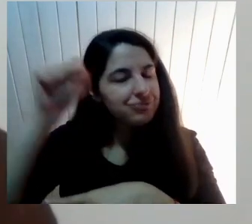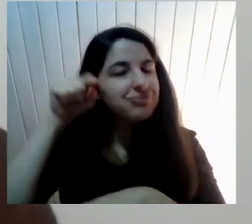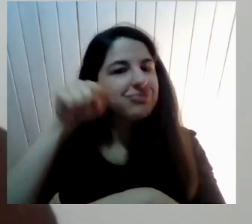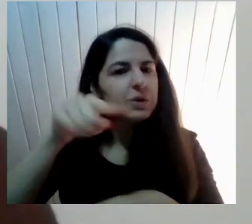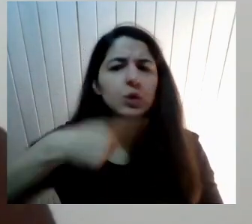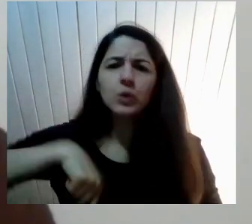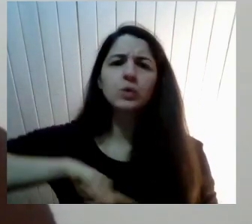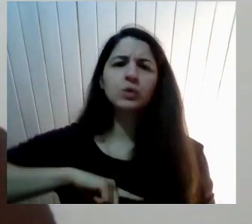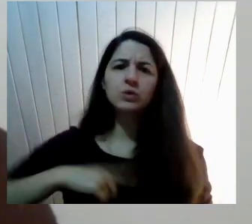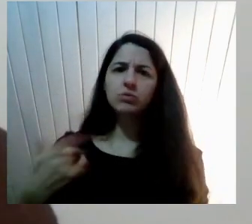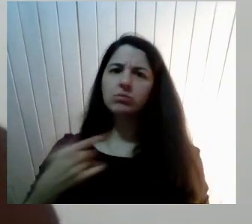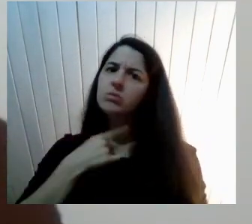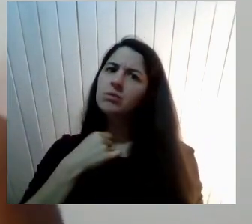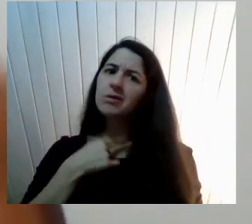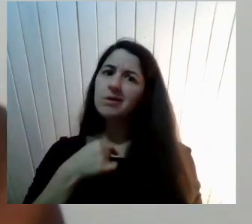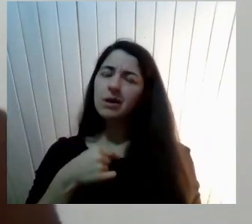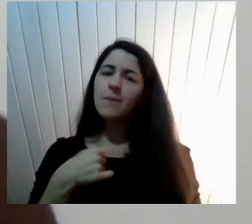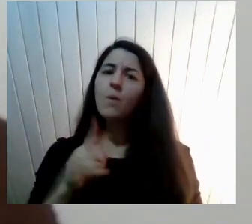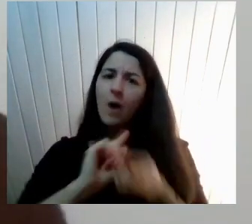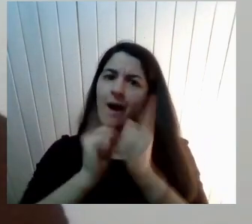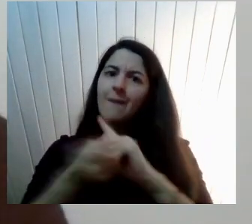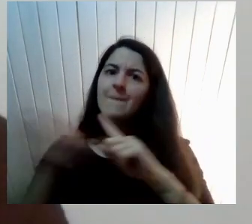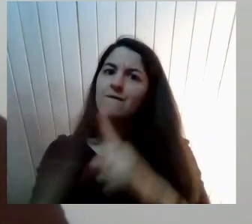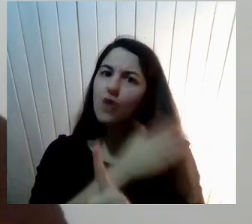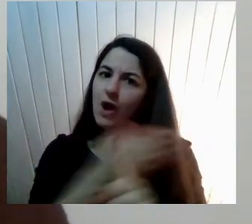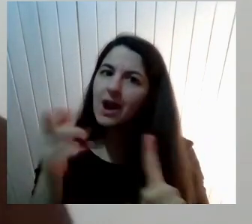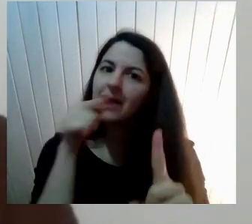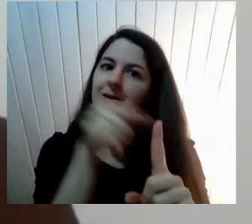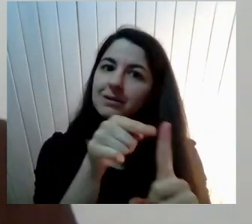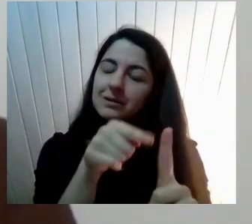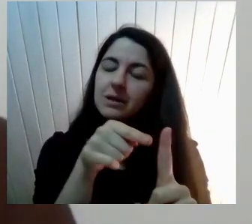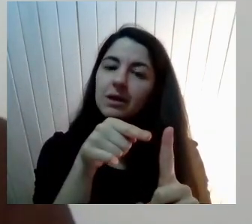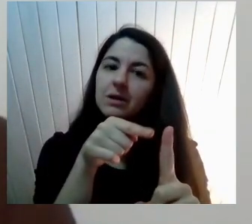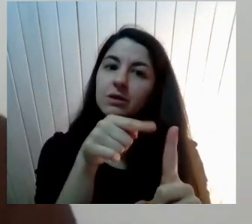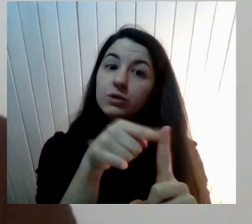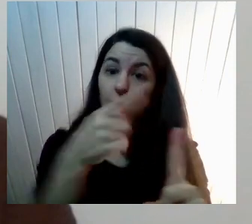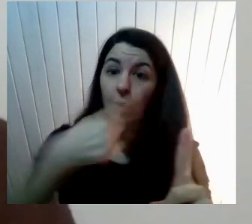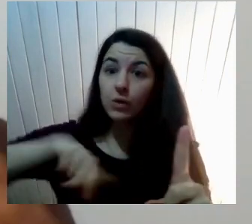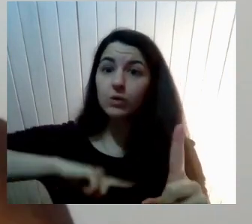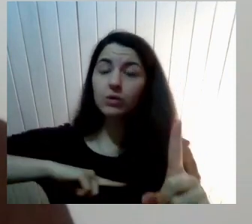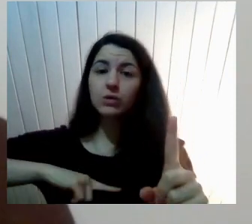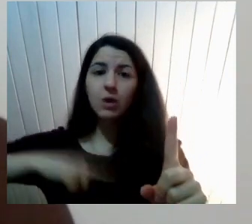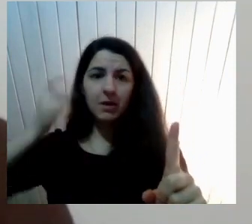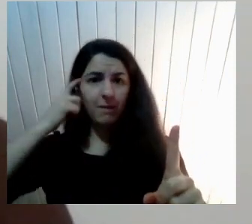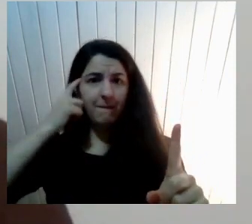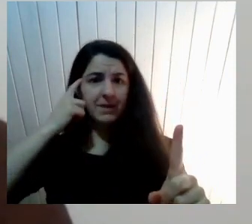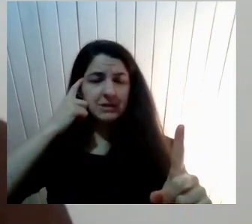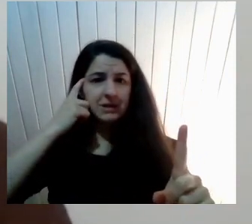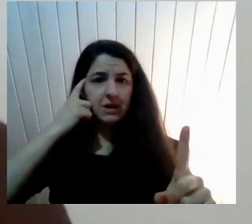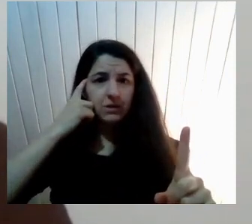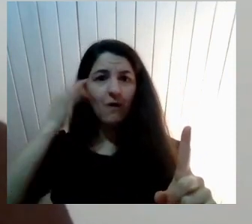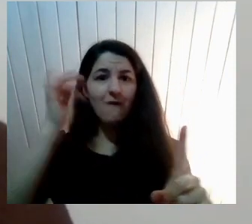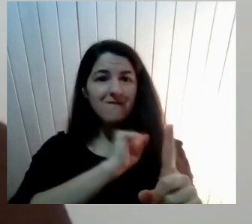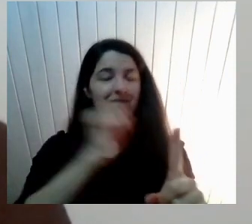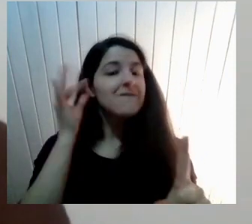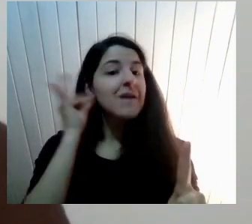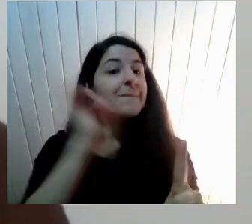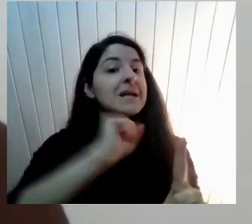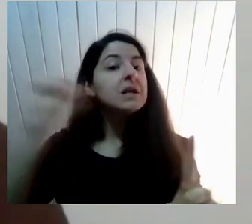violencia De género Y por eso No está el tema Porque en el fondo No están pensando En claves feministas Y también La educación No se necesita Un